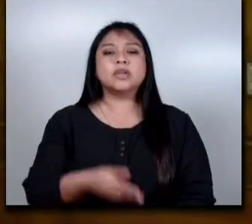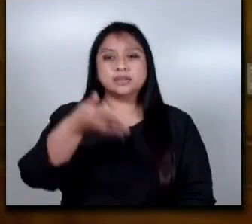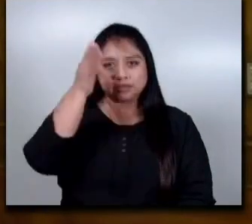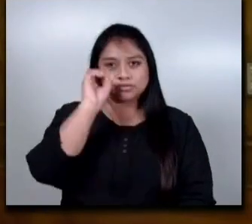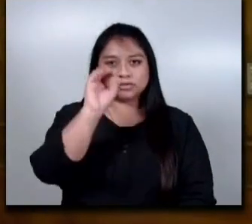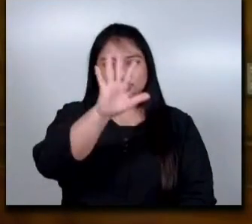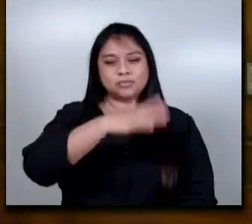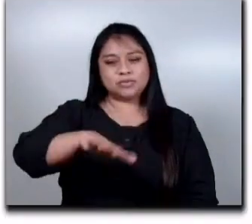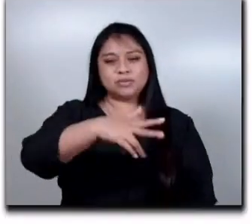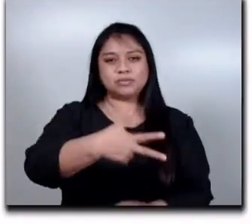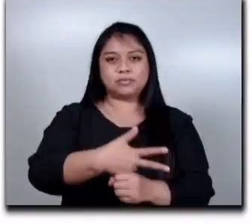bendiga a Guatemala.